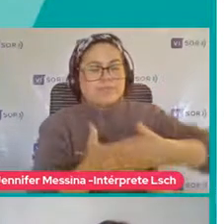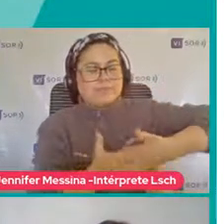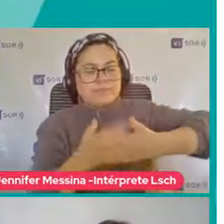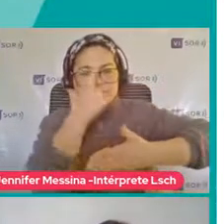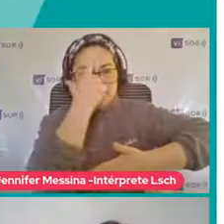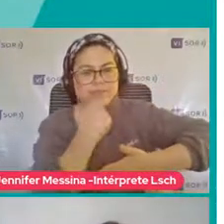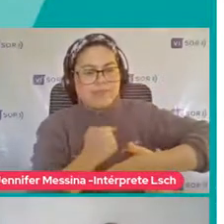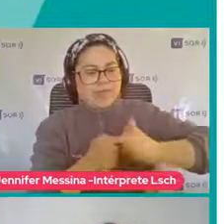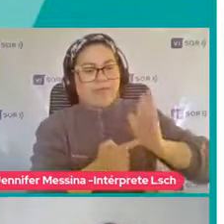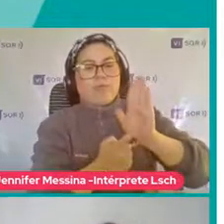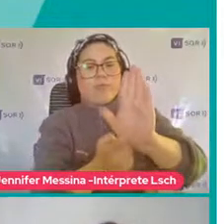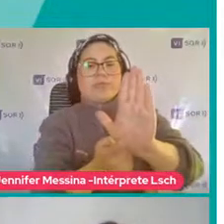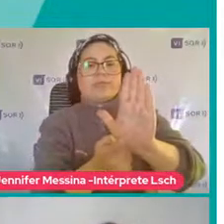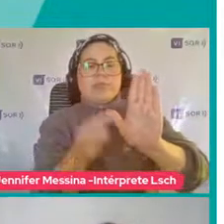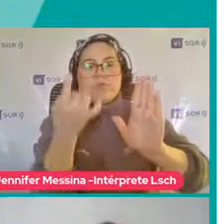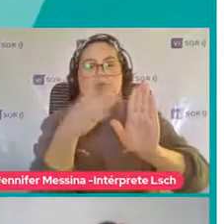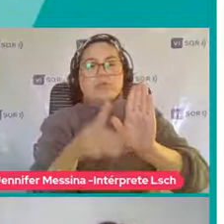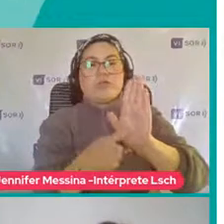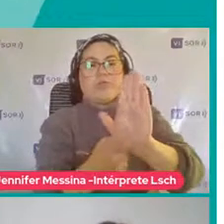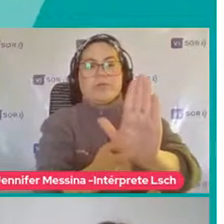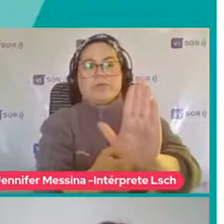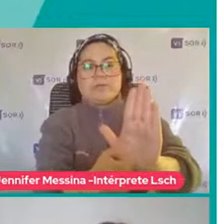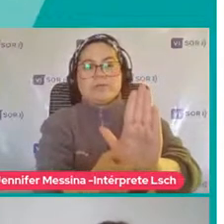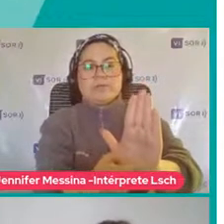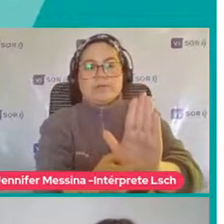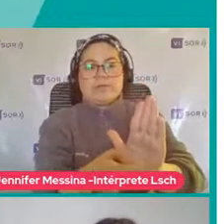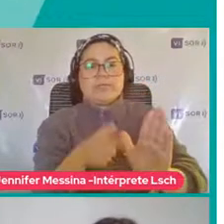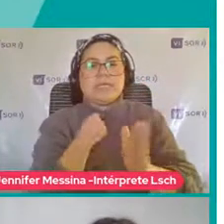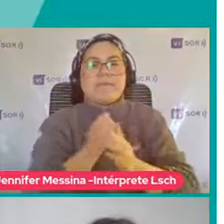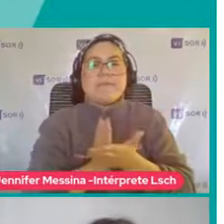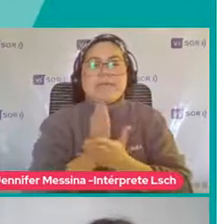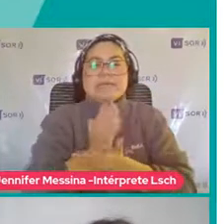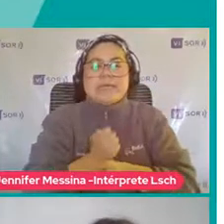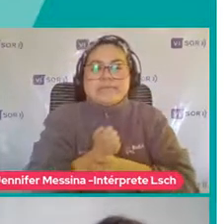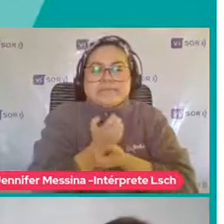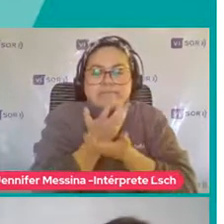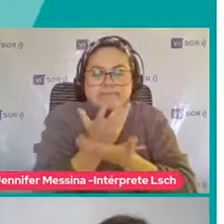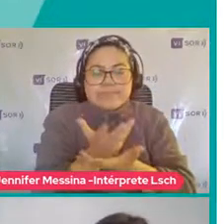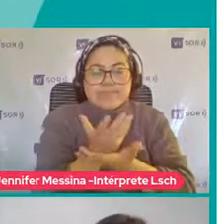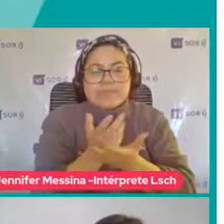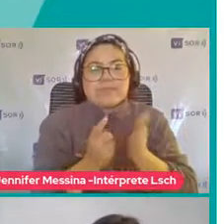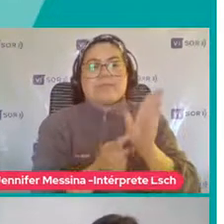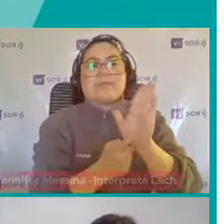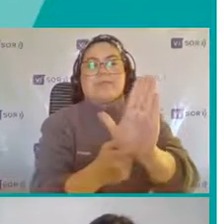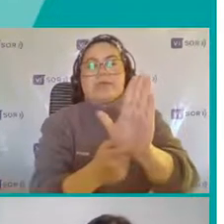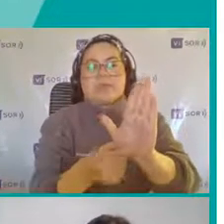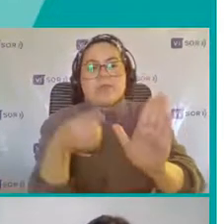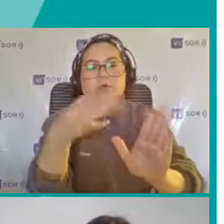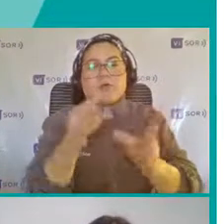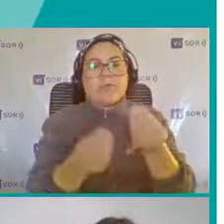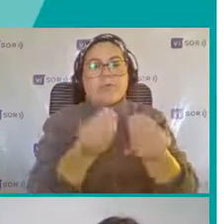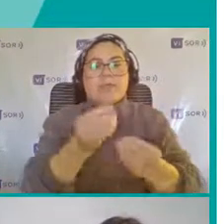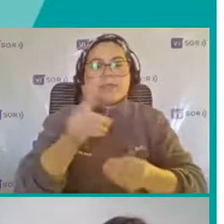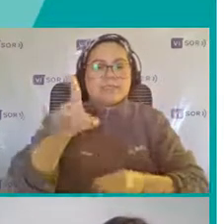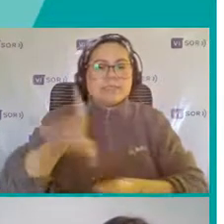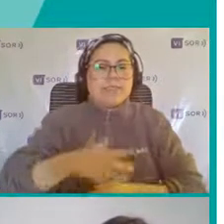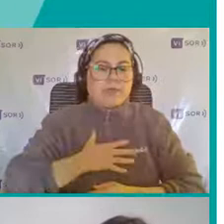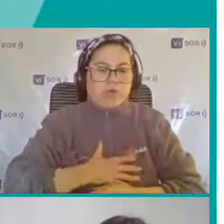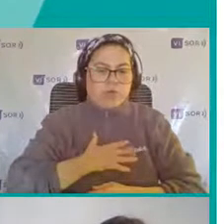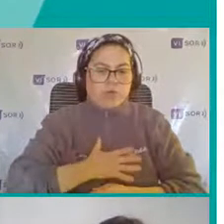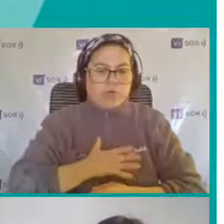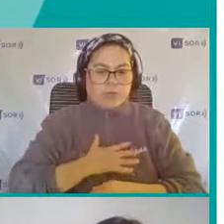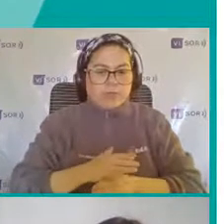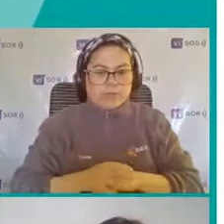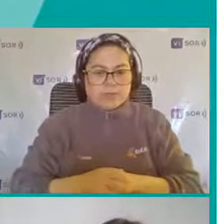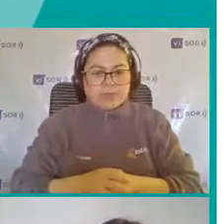muñeca Perfecto Es como que ellos Quieren expresar Un poquito Qué es lo que Qué es lo que les gusta O qué no les gusta Entonces Esa pregunta También es un